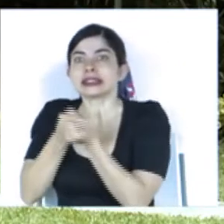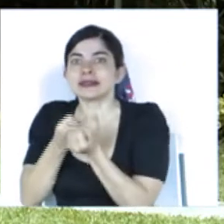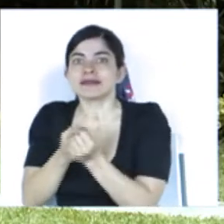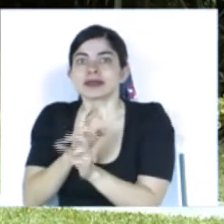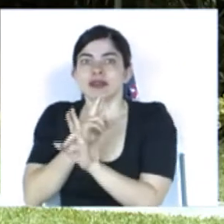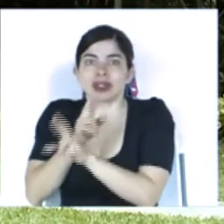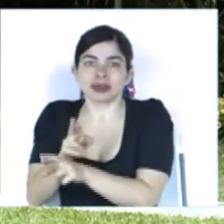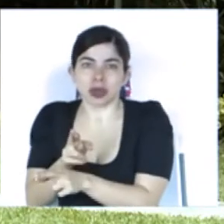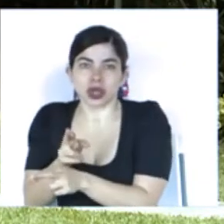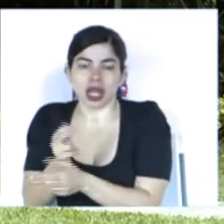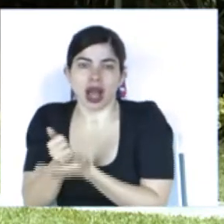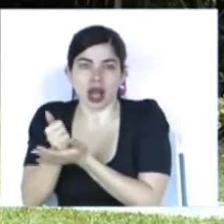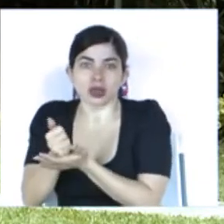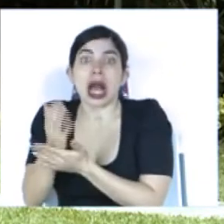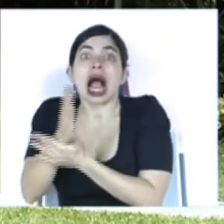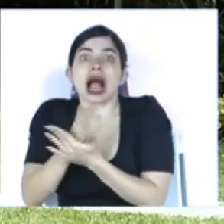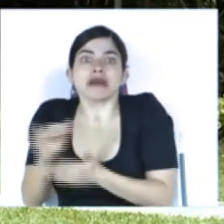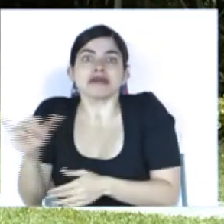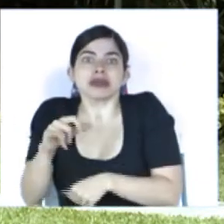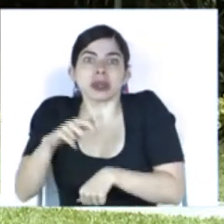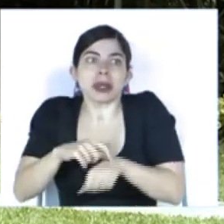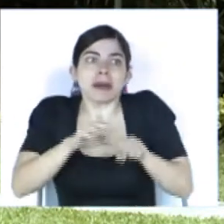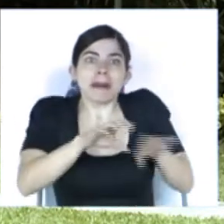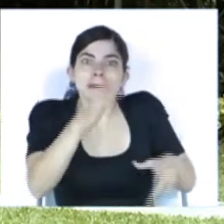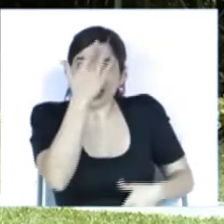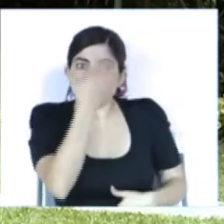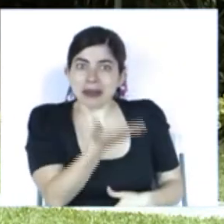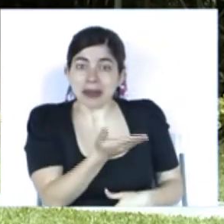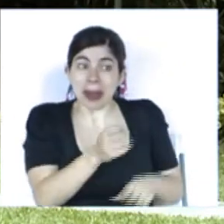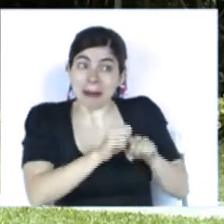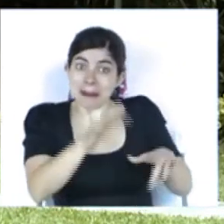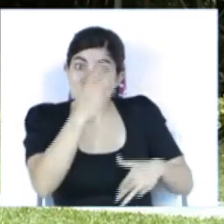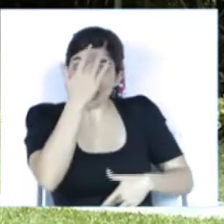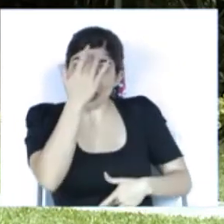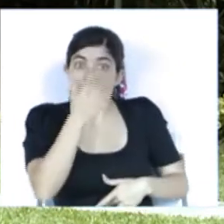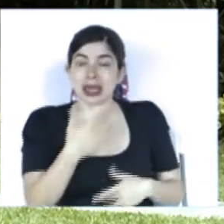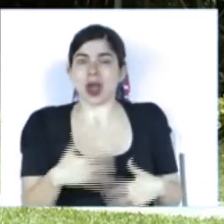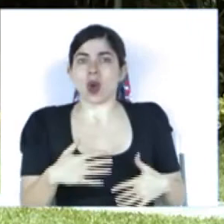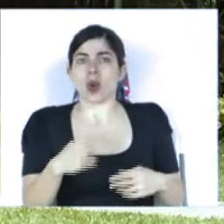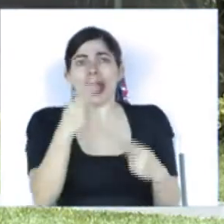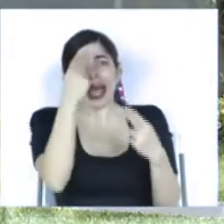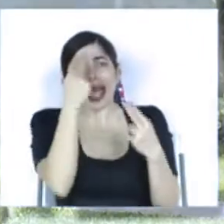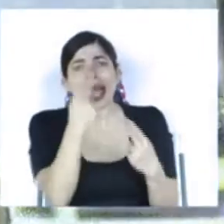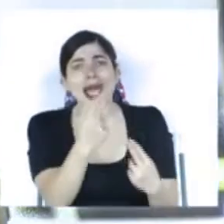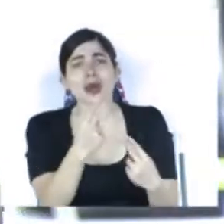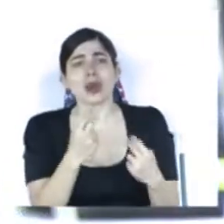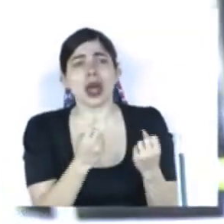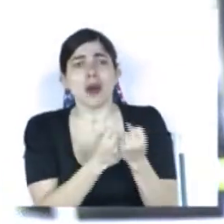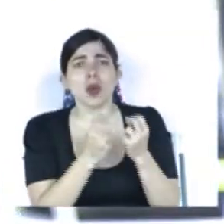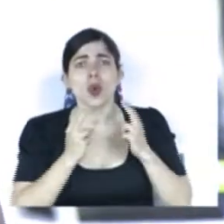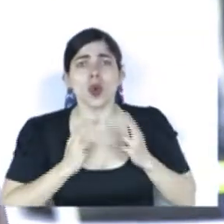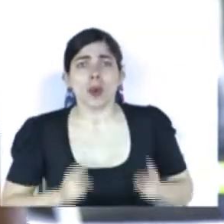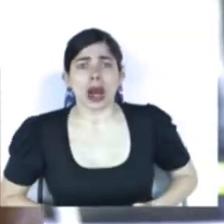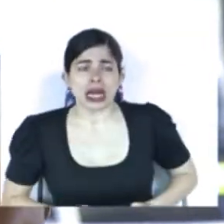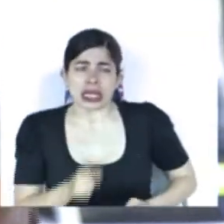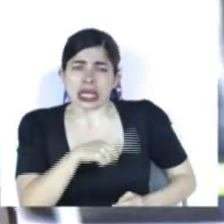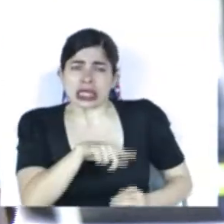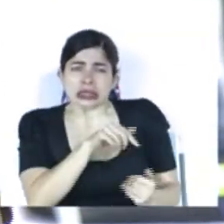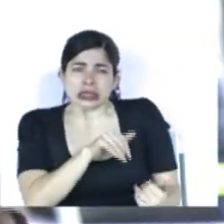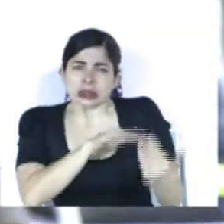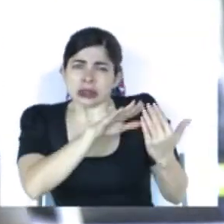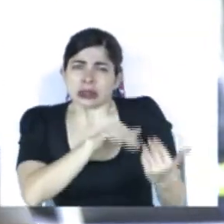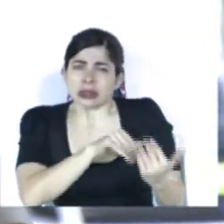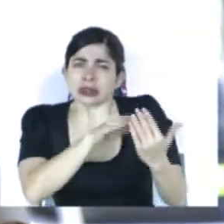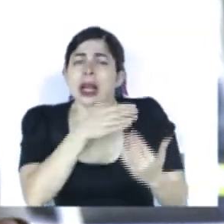en medio de la pandemia. Misma que nuestros héroes humanitarios han enfrentado con las mejores